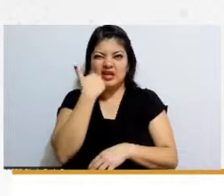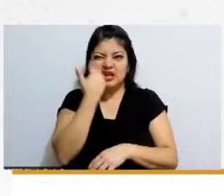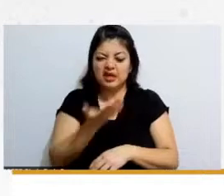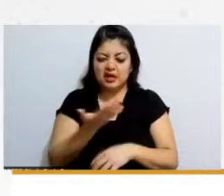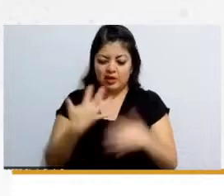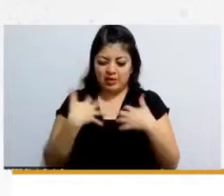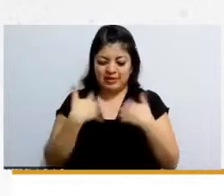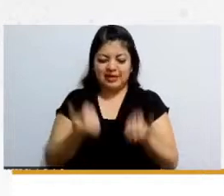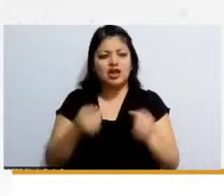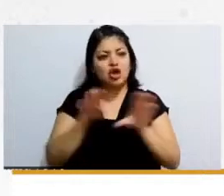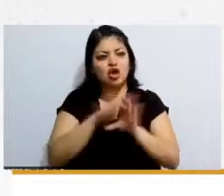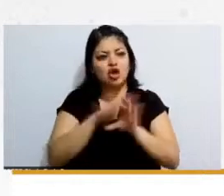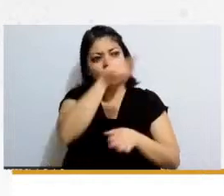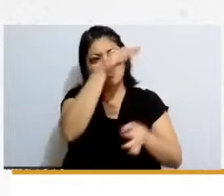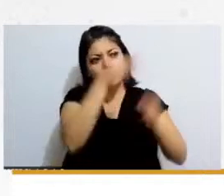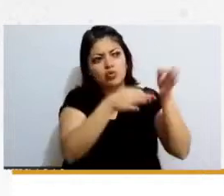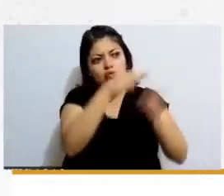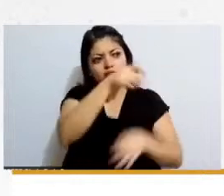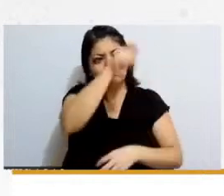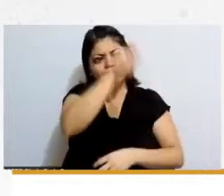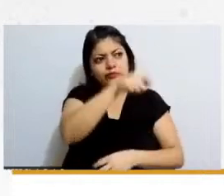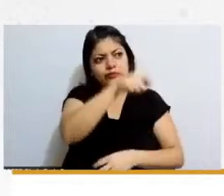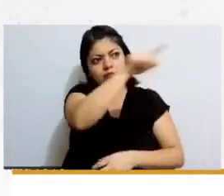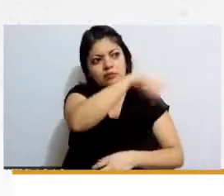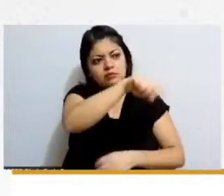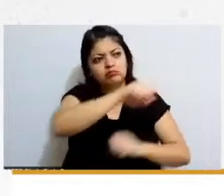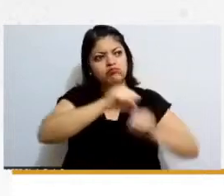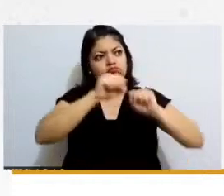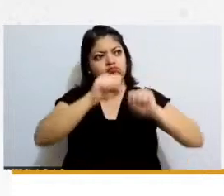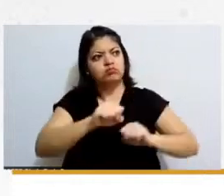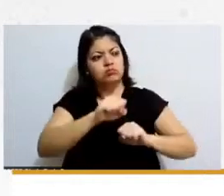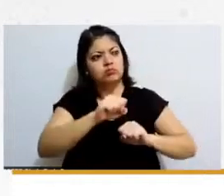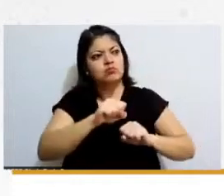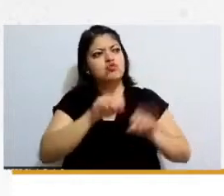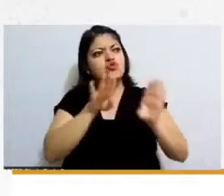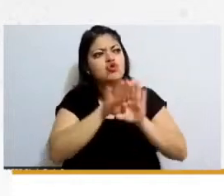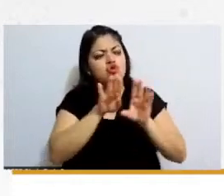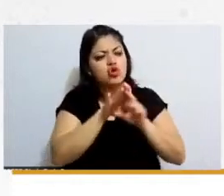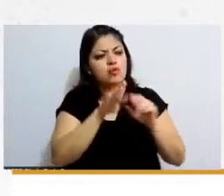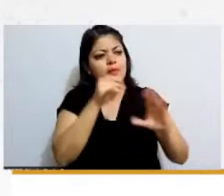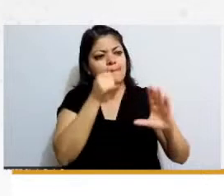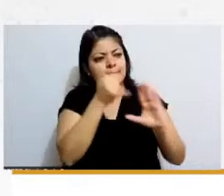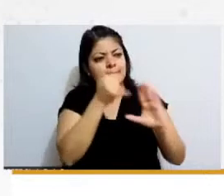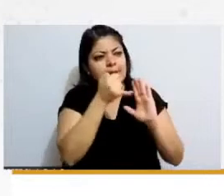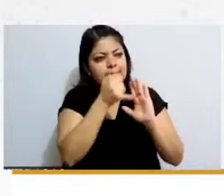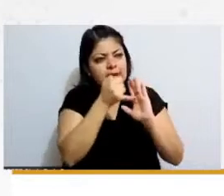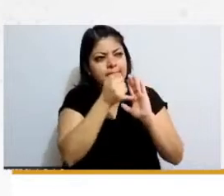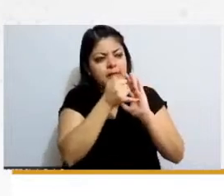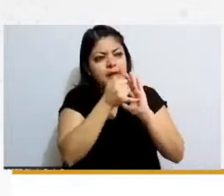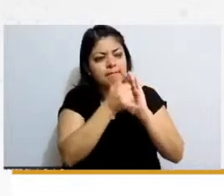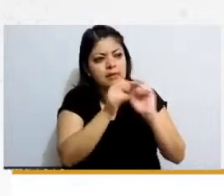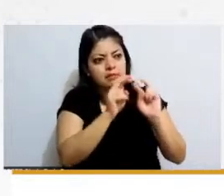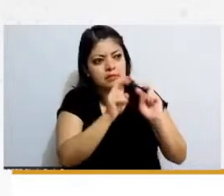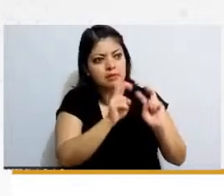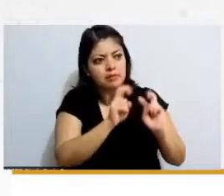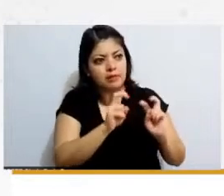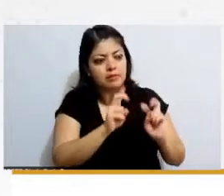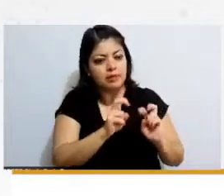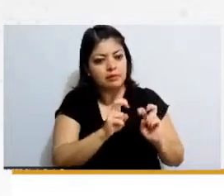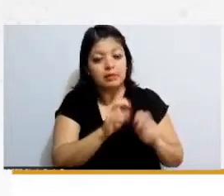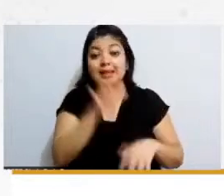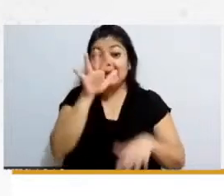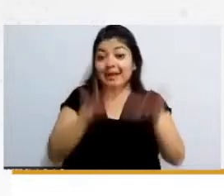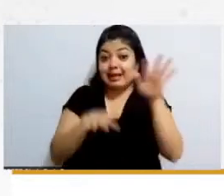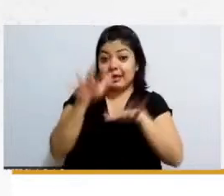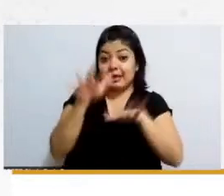ministros van desglosando un derecho incluso a veces uno no no ve la problemática desde la